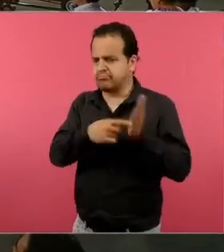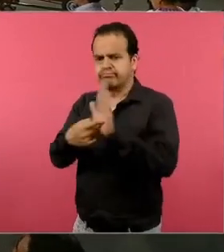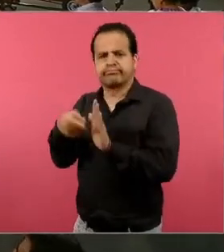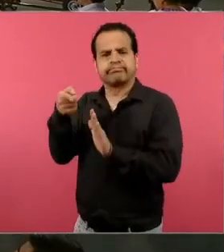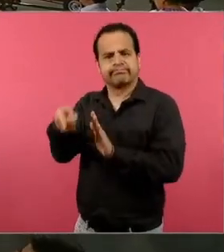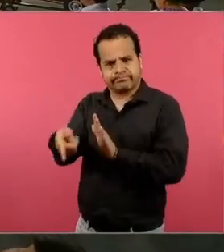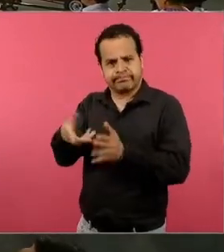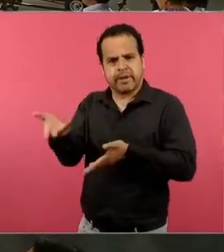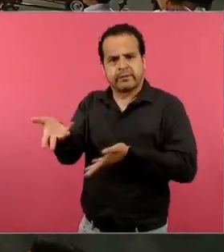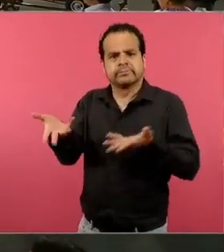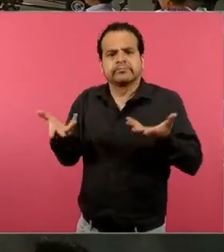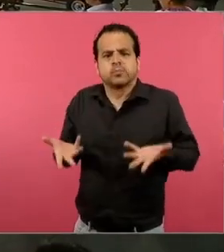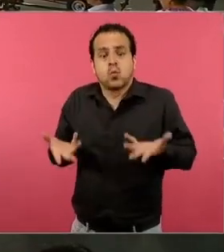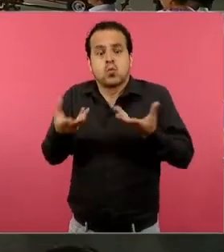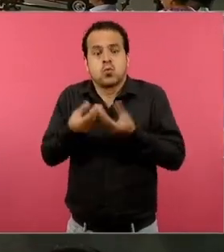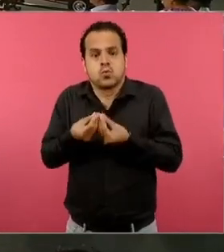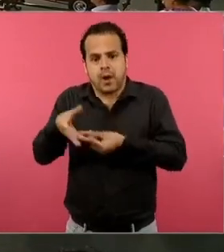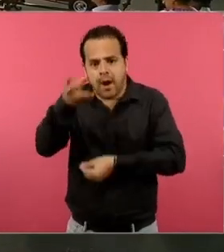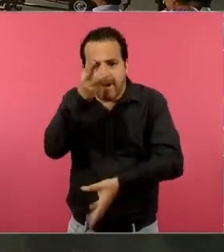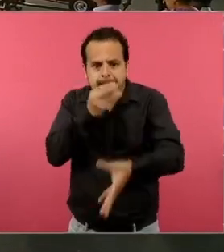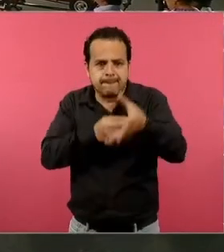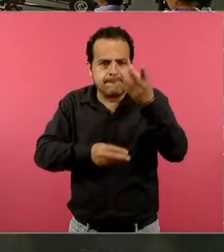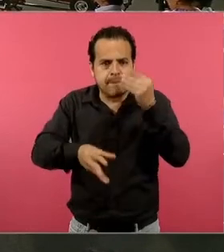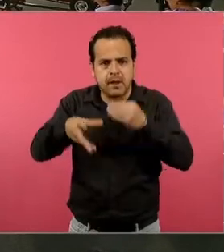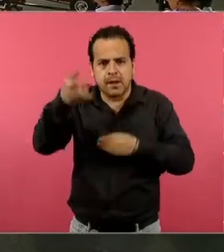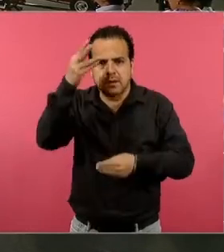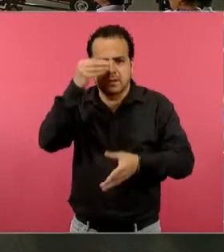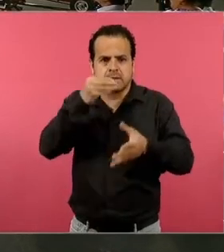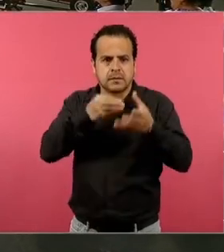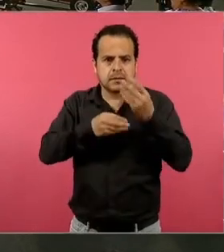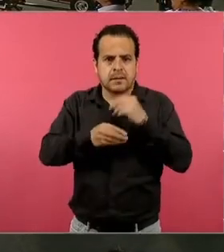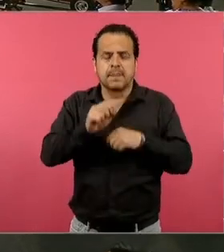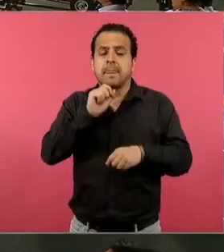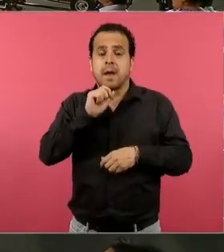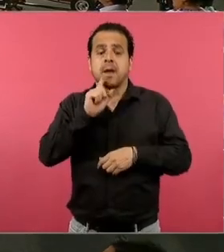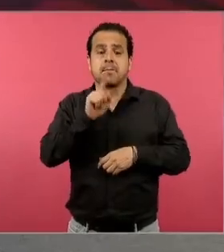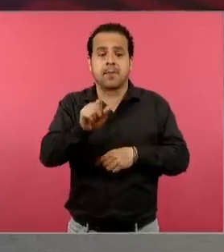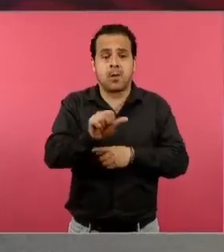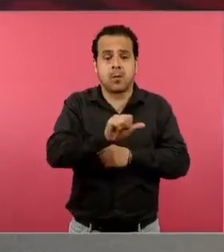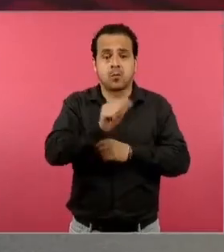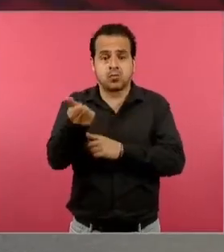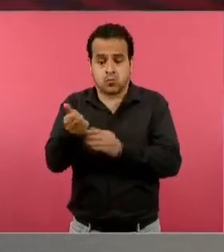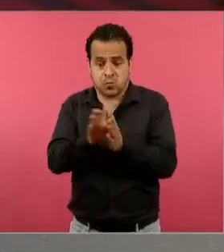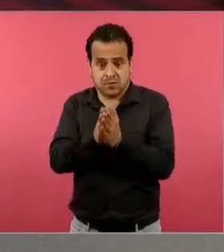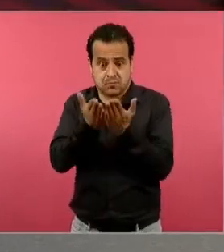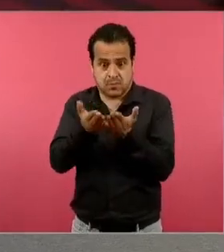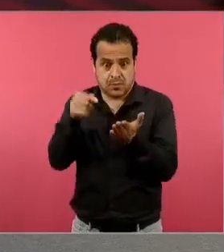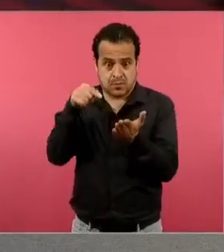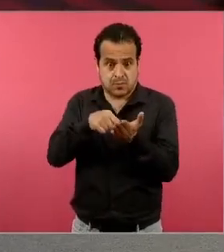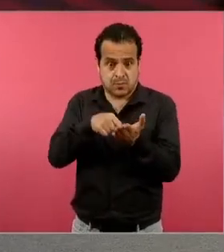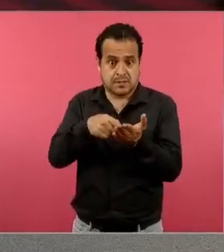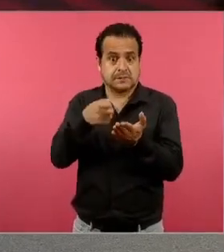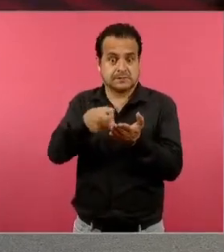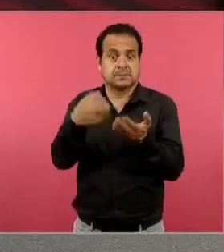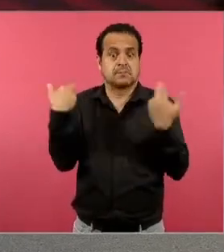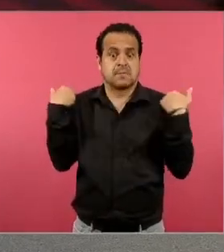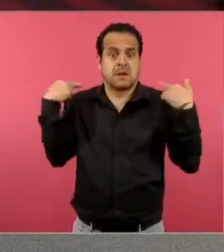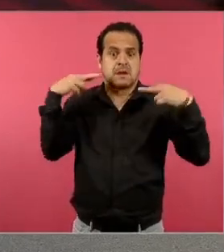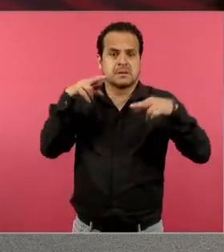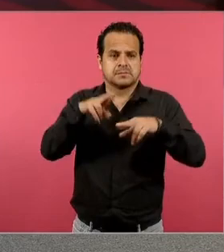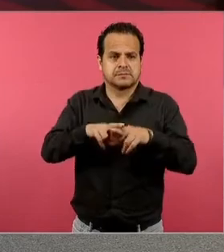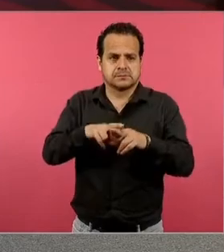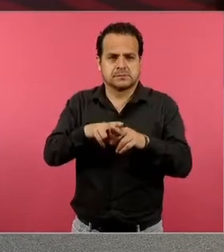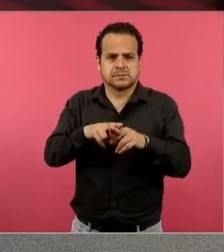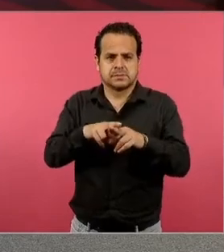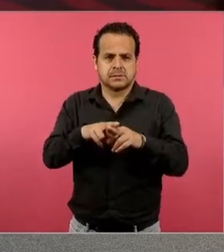un libro sin recetas. Seguramente habrá algún contenido que no se haya abordado, pero para eso existe un libro